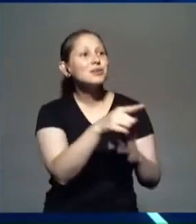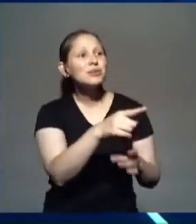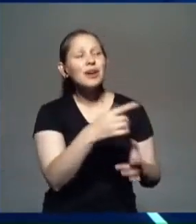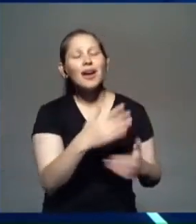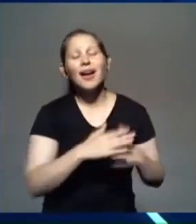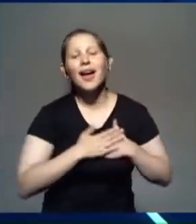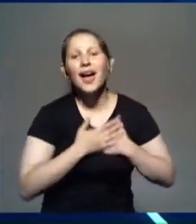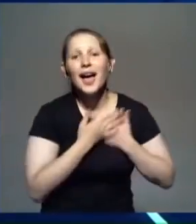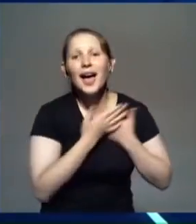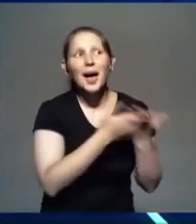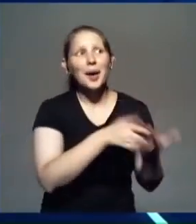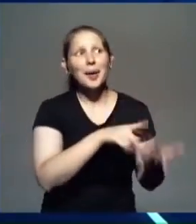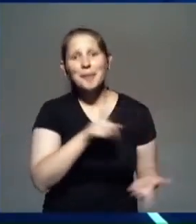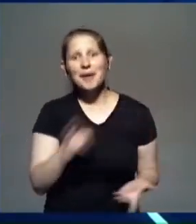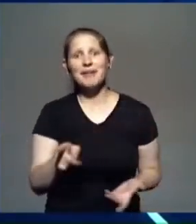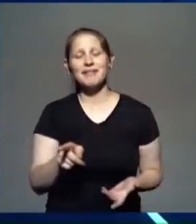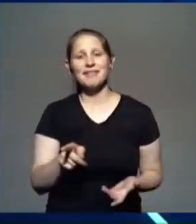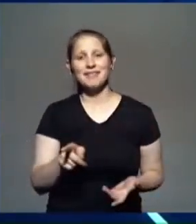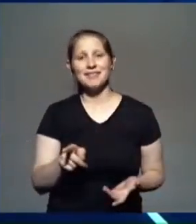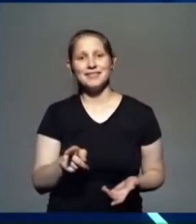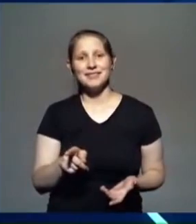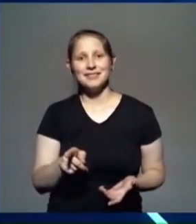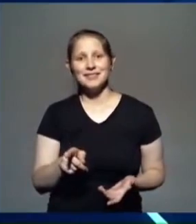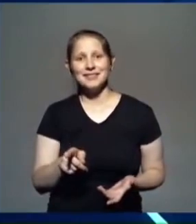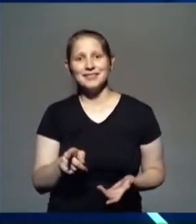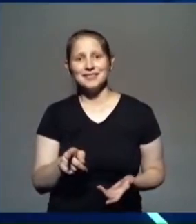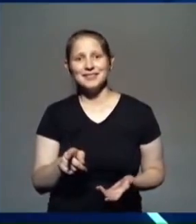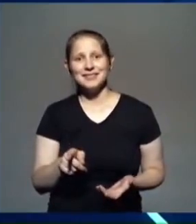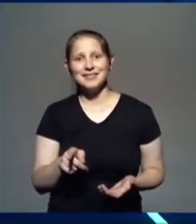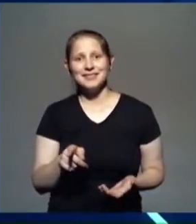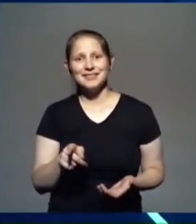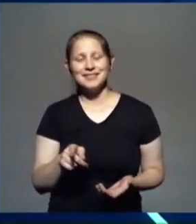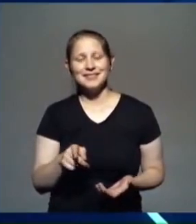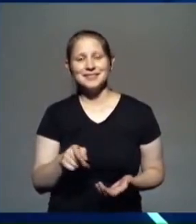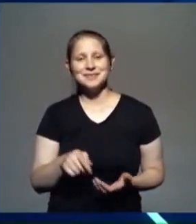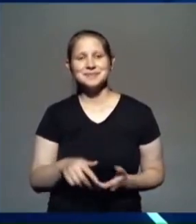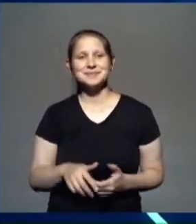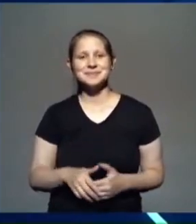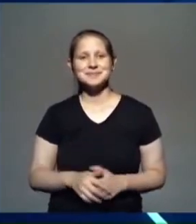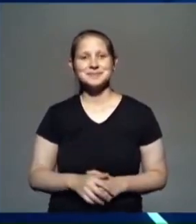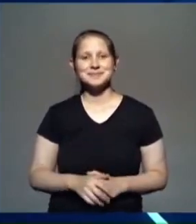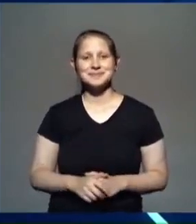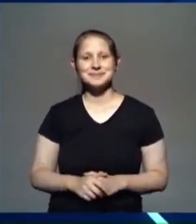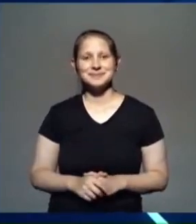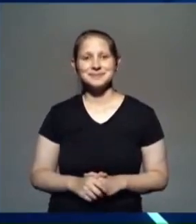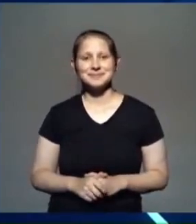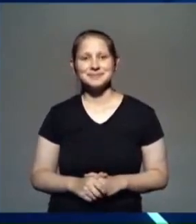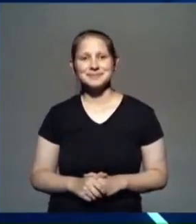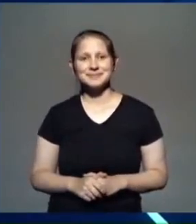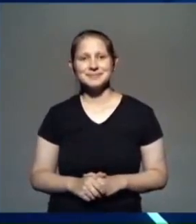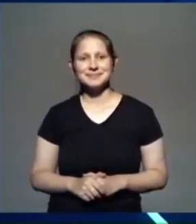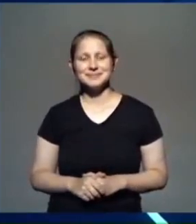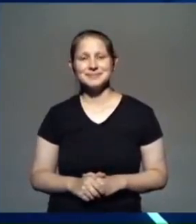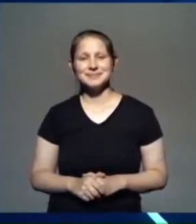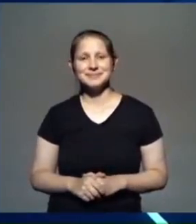Las verdaderas revoluciones nacen en el amor. amor que es Y Auch